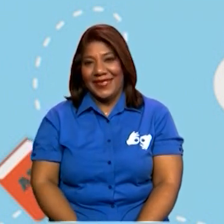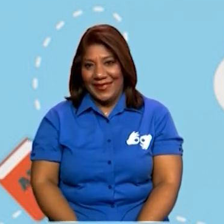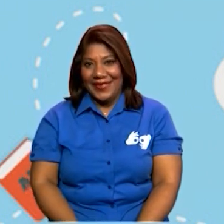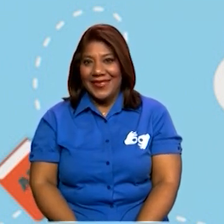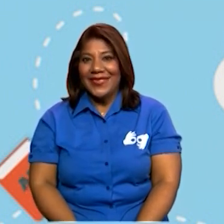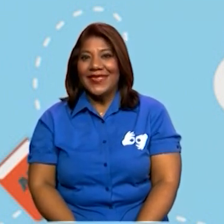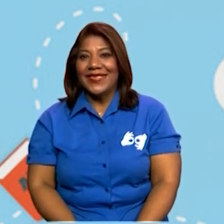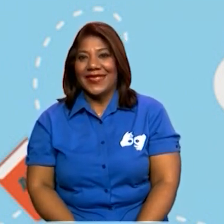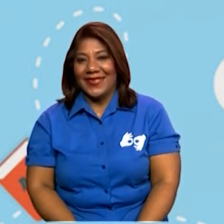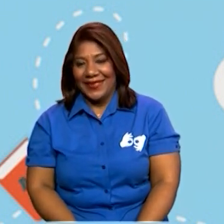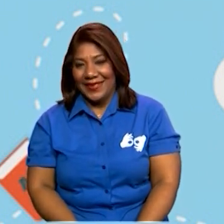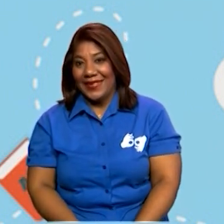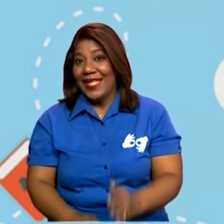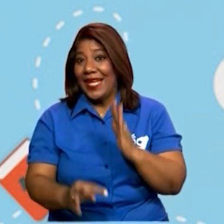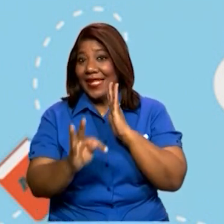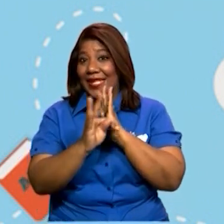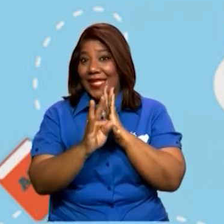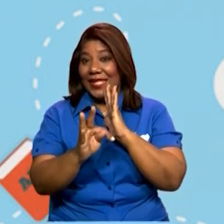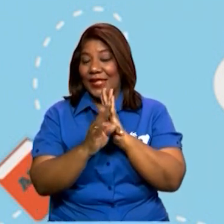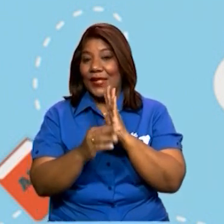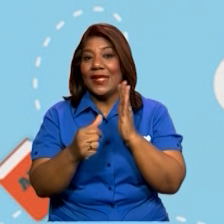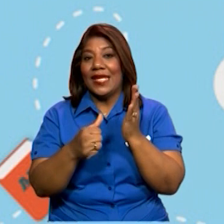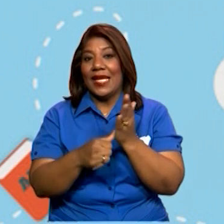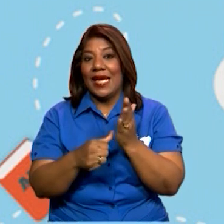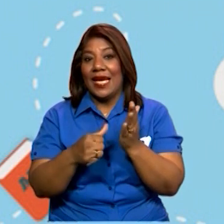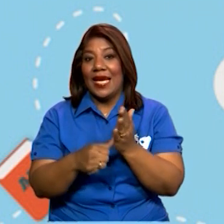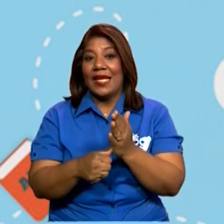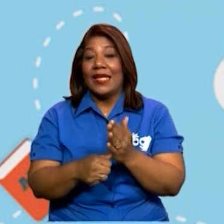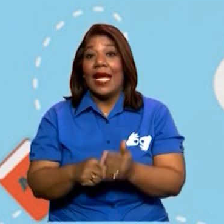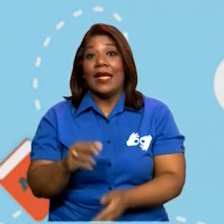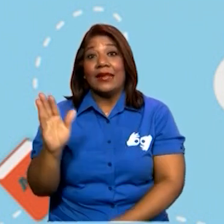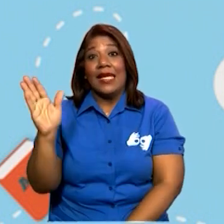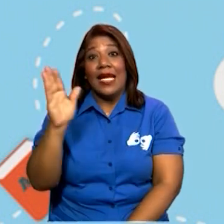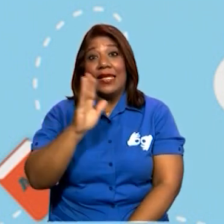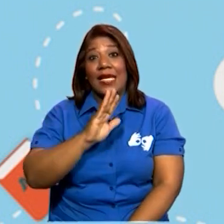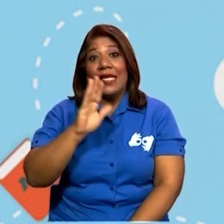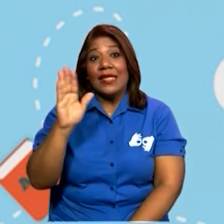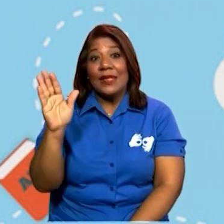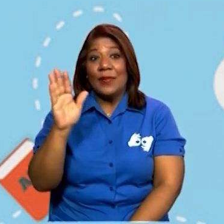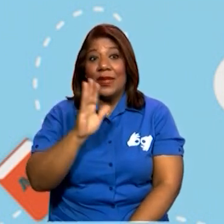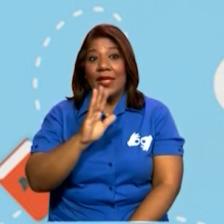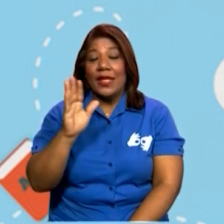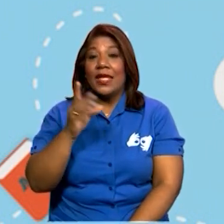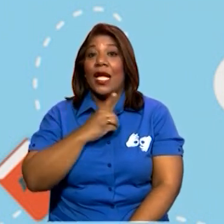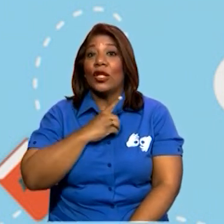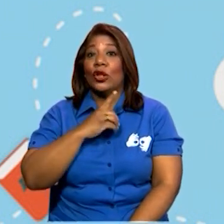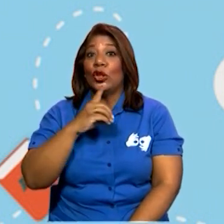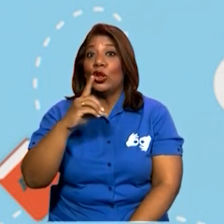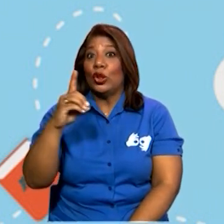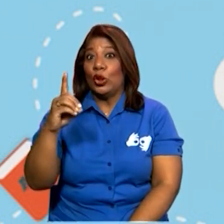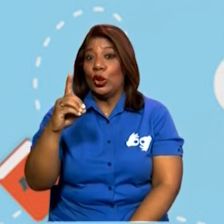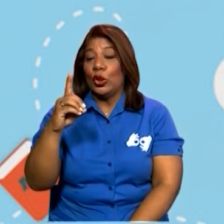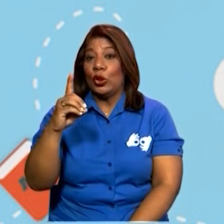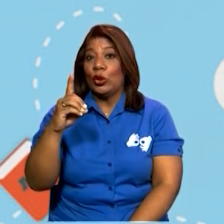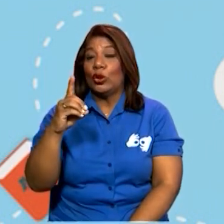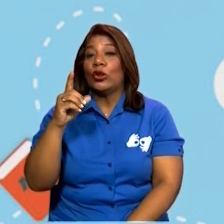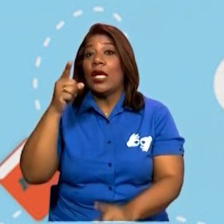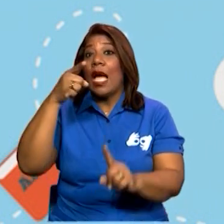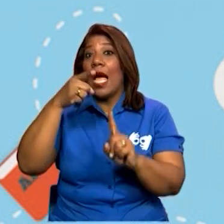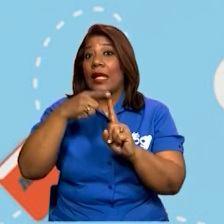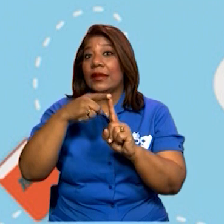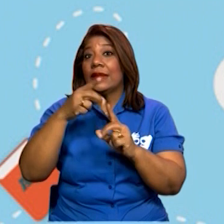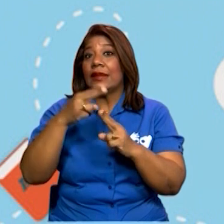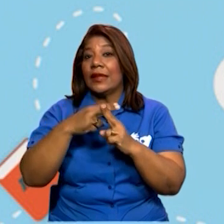o texto de la carta. Siguiente. La despedida. Dijo. ¡Hasta pronto!